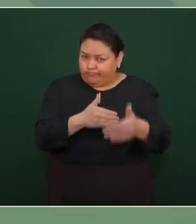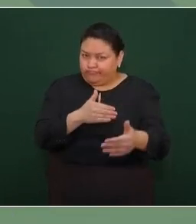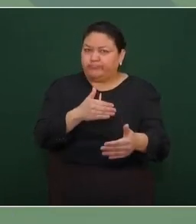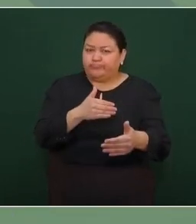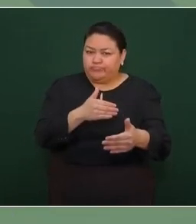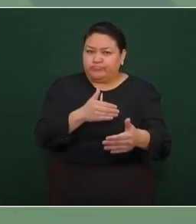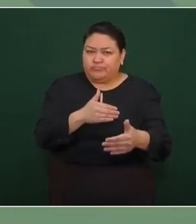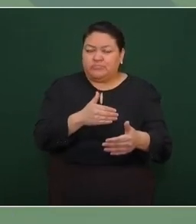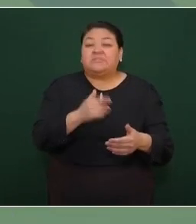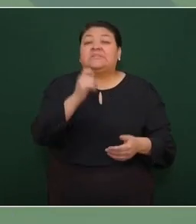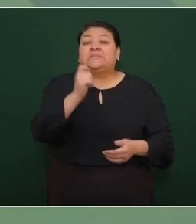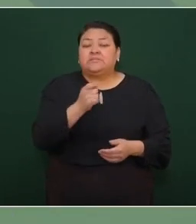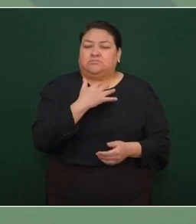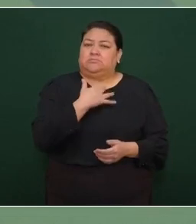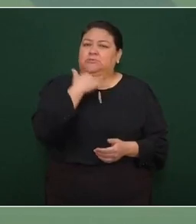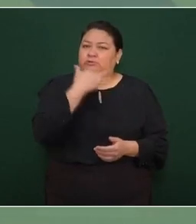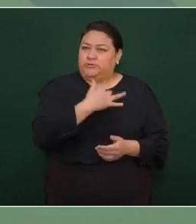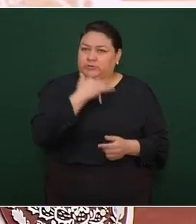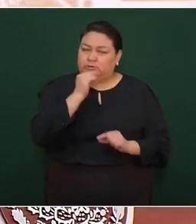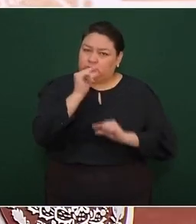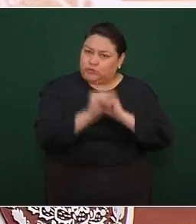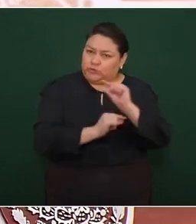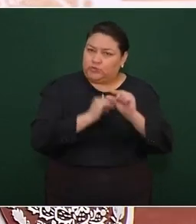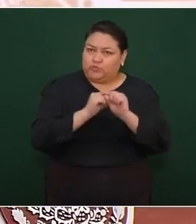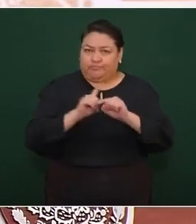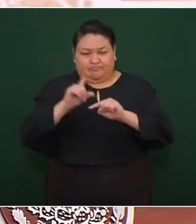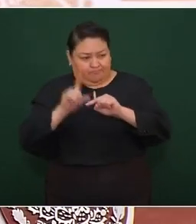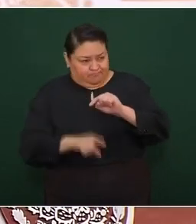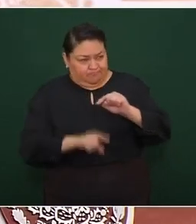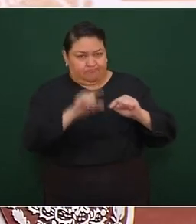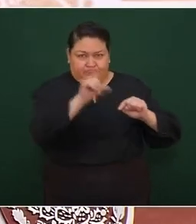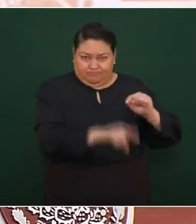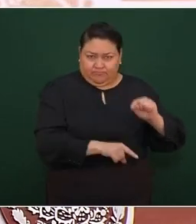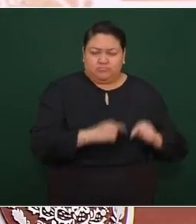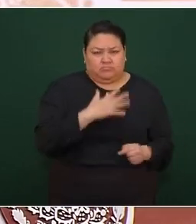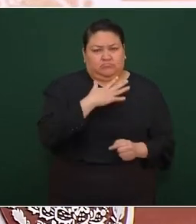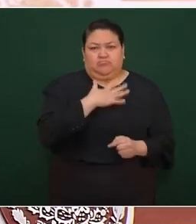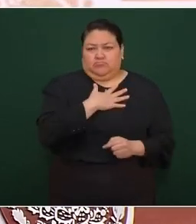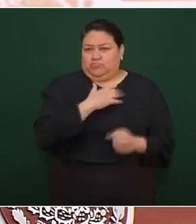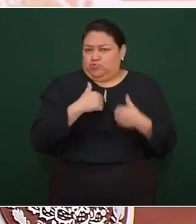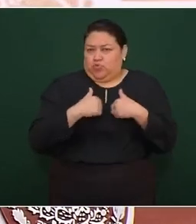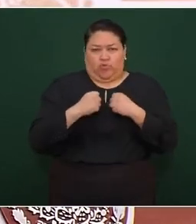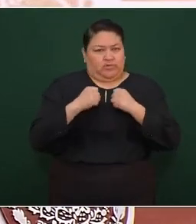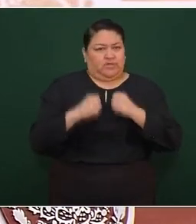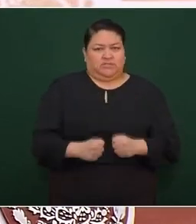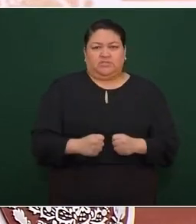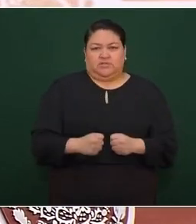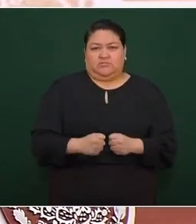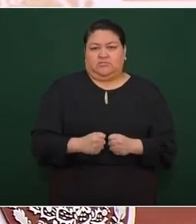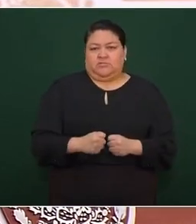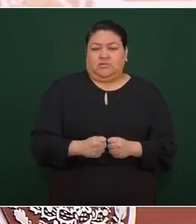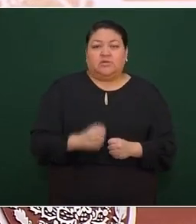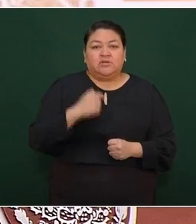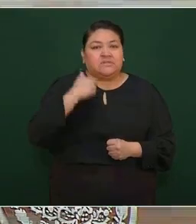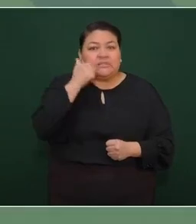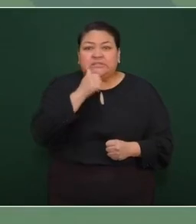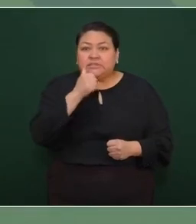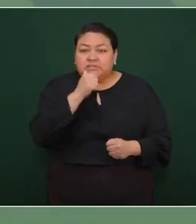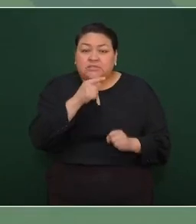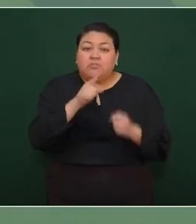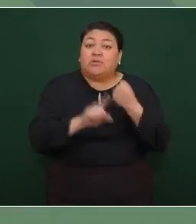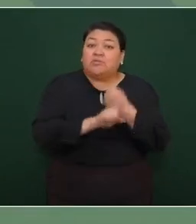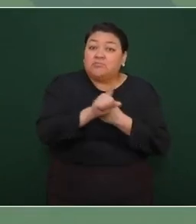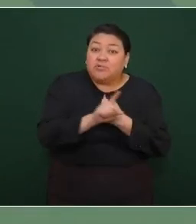el combate a la corrupción. yo sostengo que ese era el principal